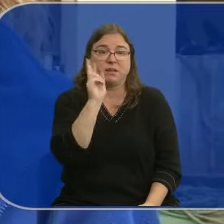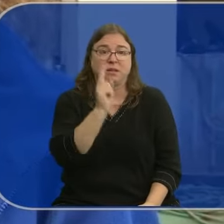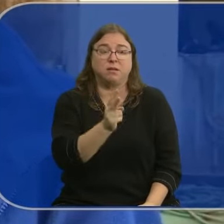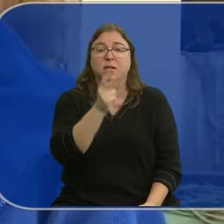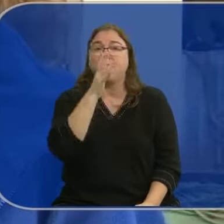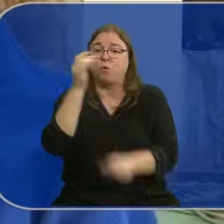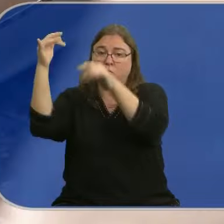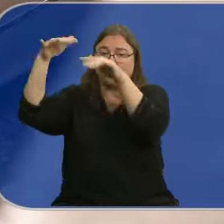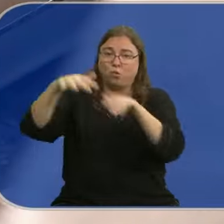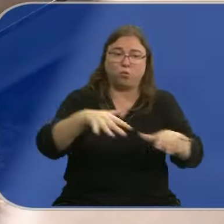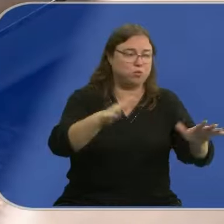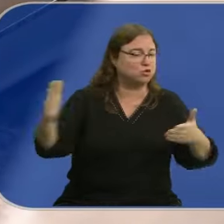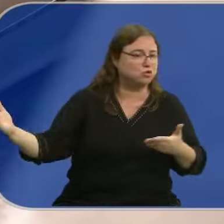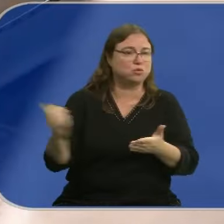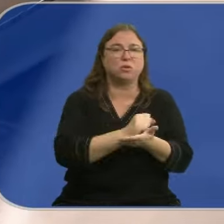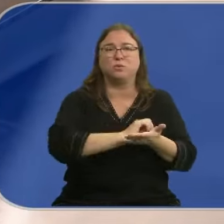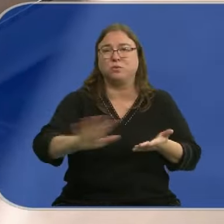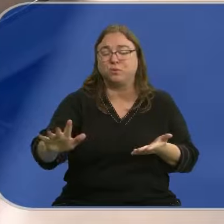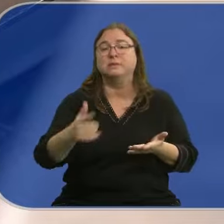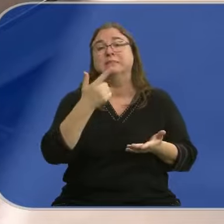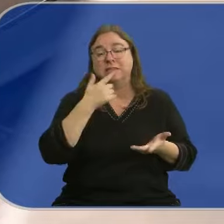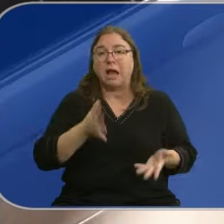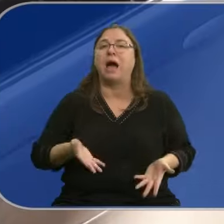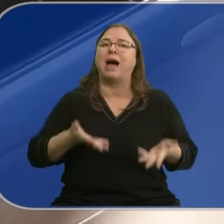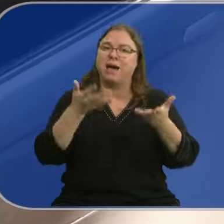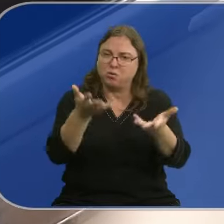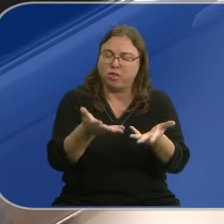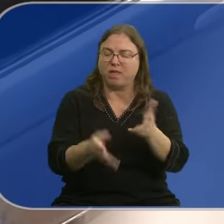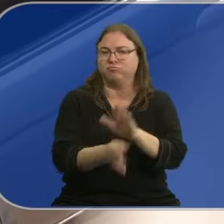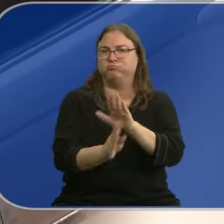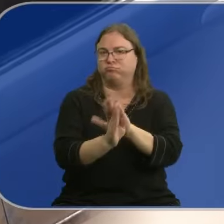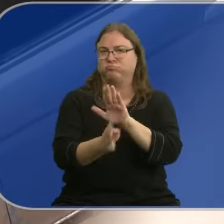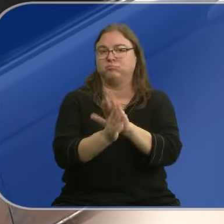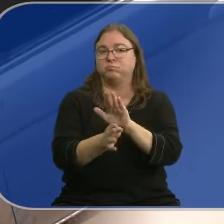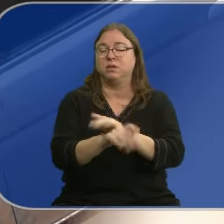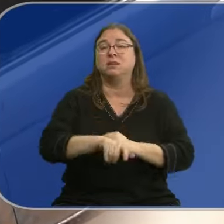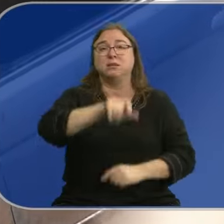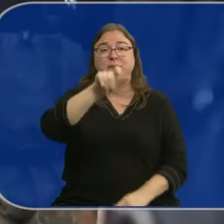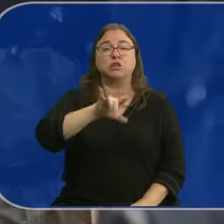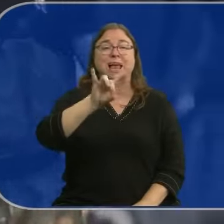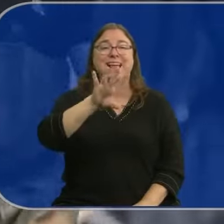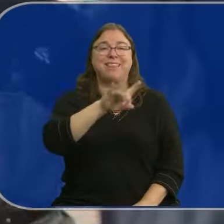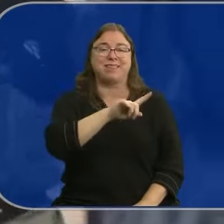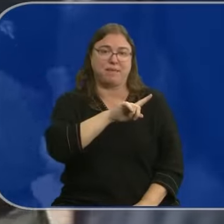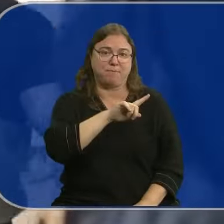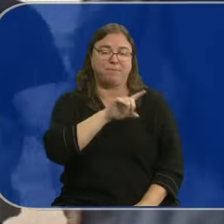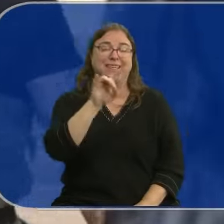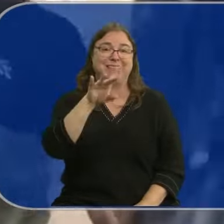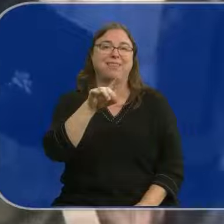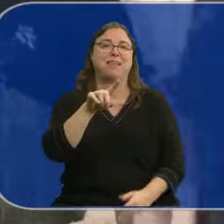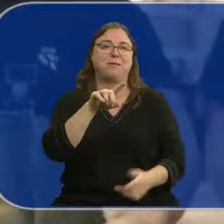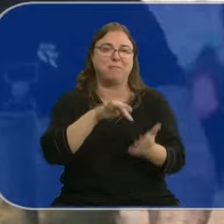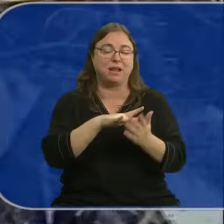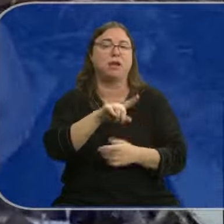La ola se lo ha llevado todo. En medio del horror, la ayuda no cesa. Ya hay 15.000 agentes desplegados en Valencia. Son